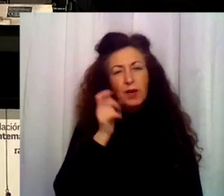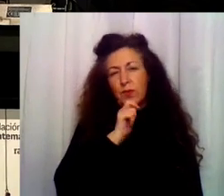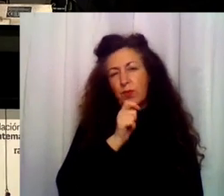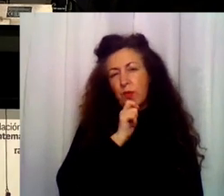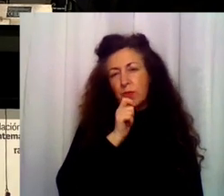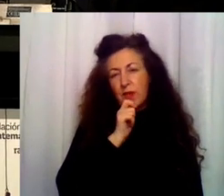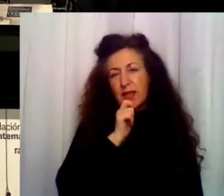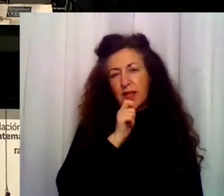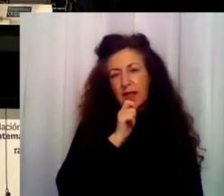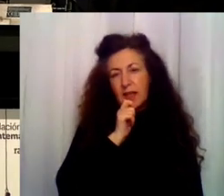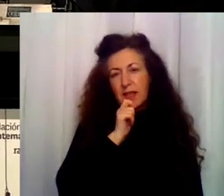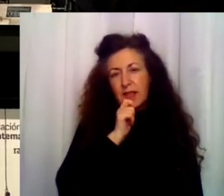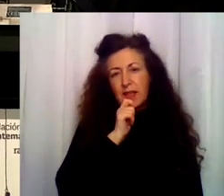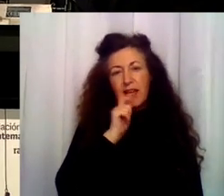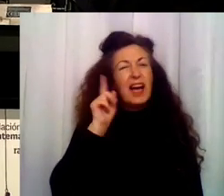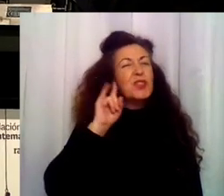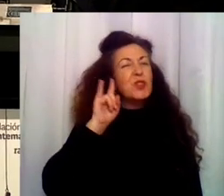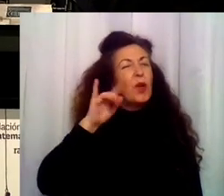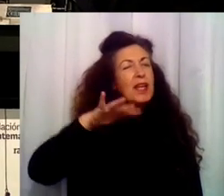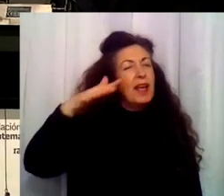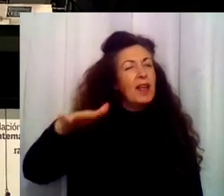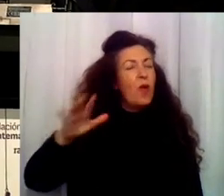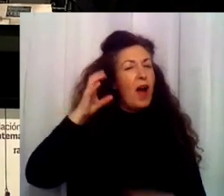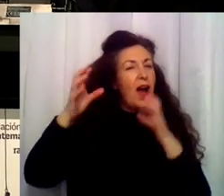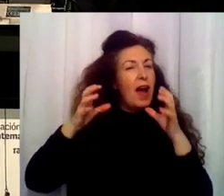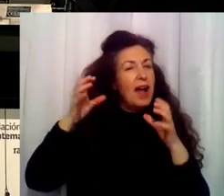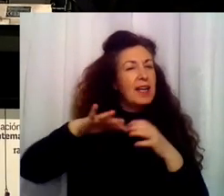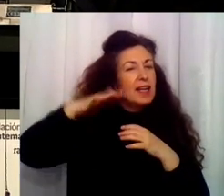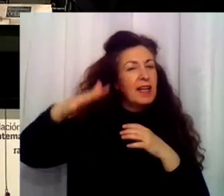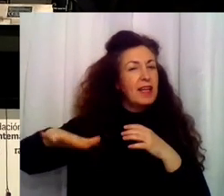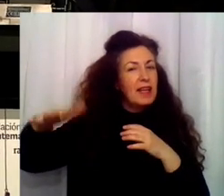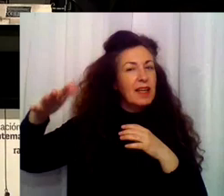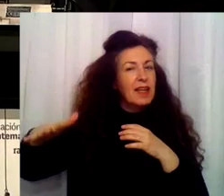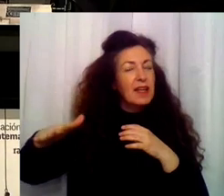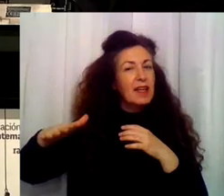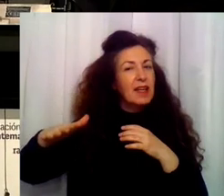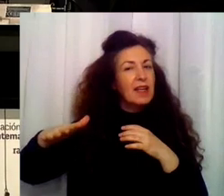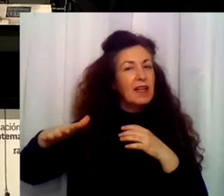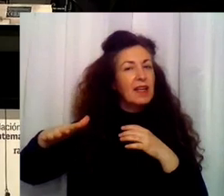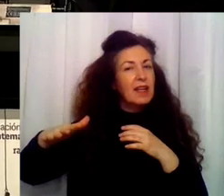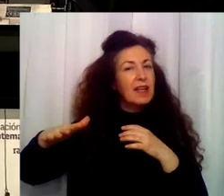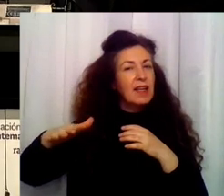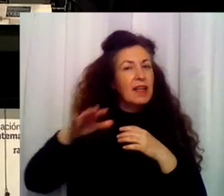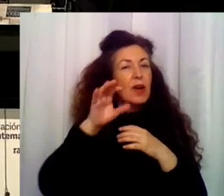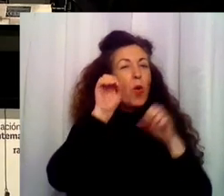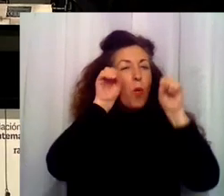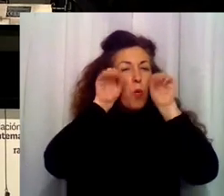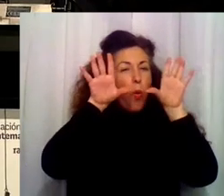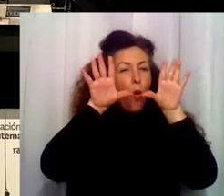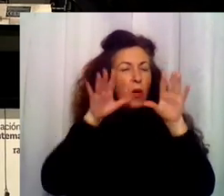Hasta este descampado de mala muerte han llegado unos grillos y un bú.